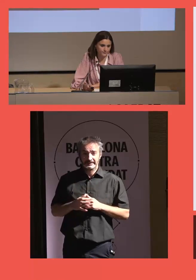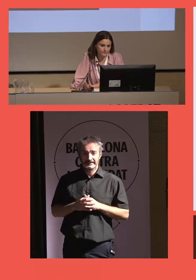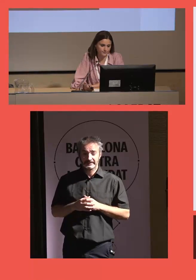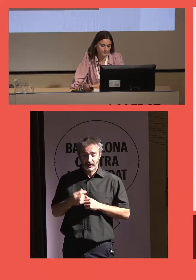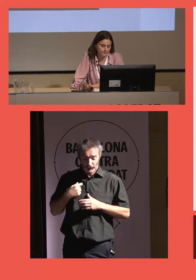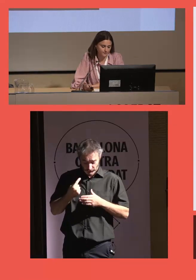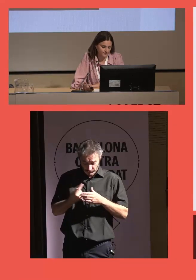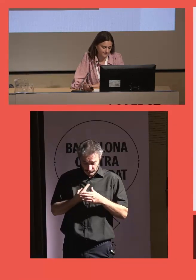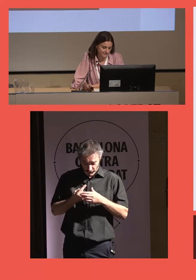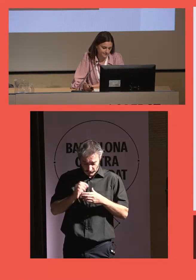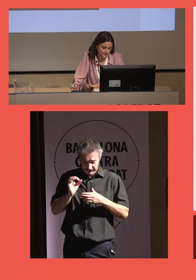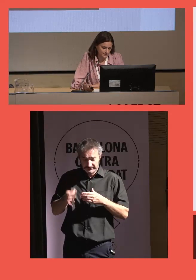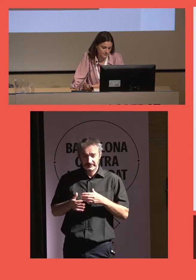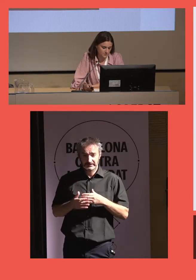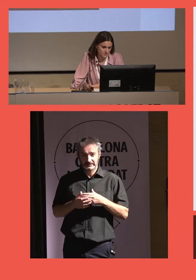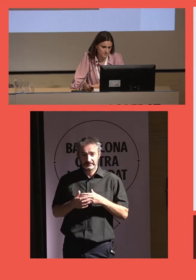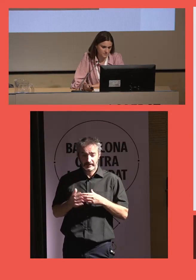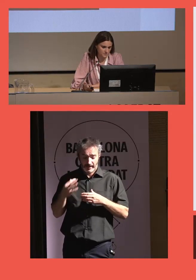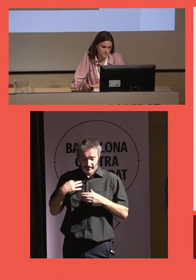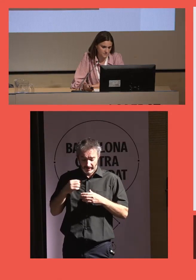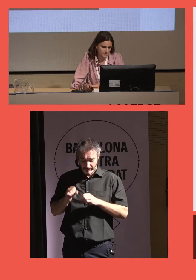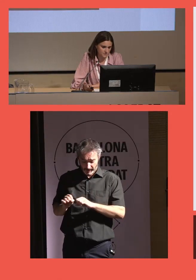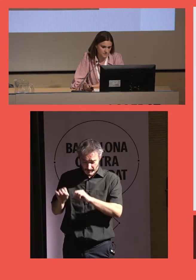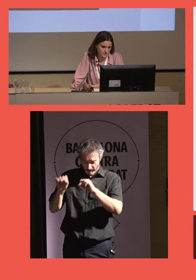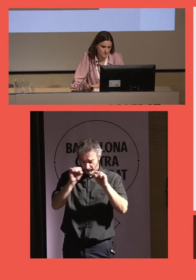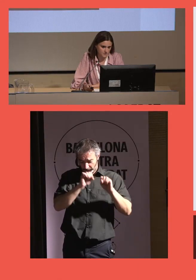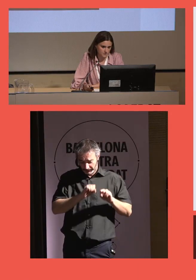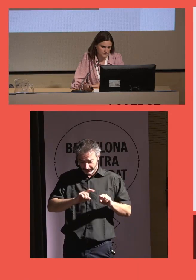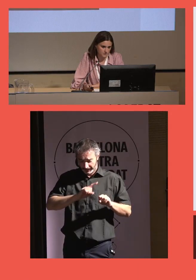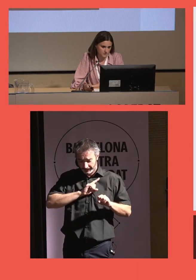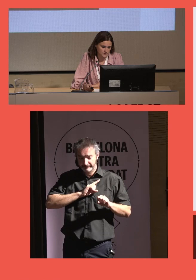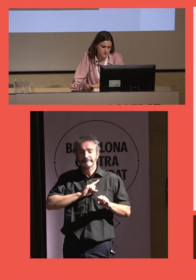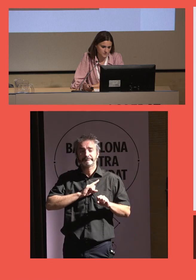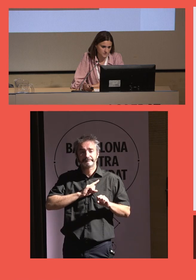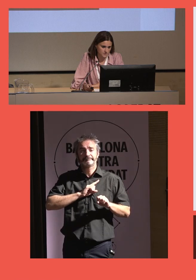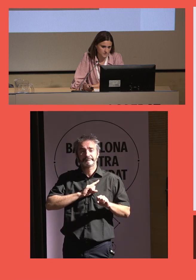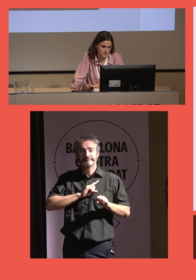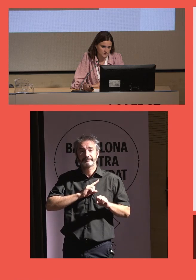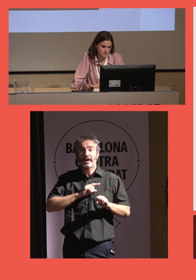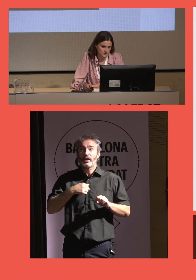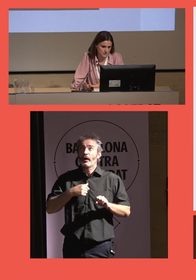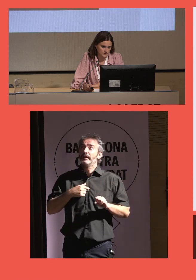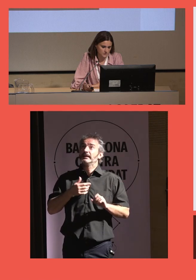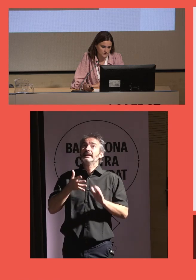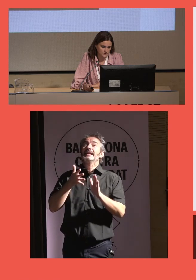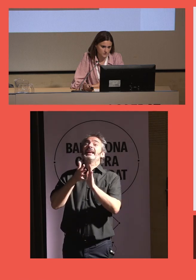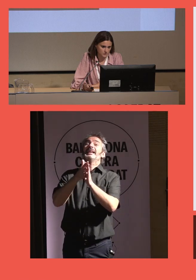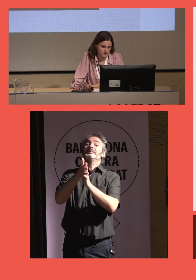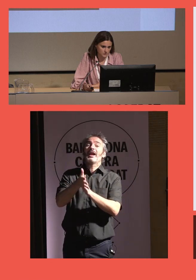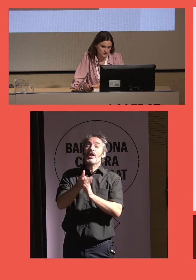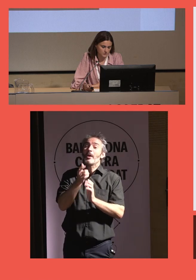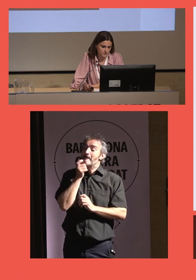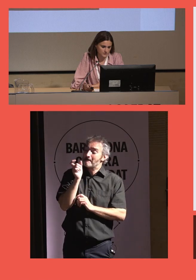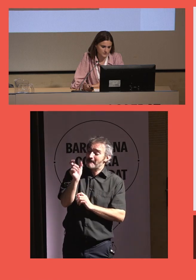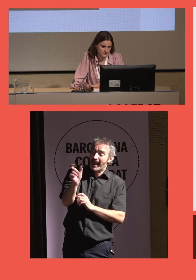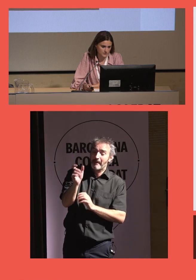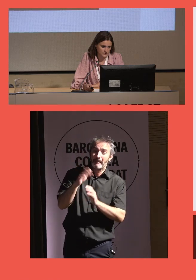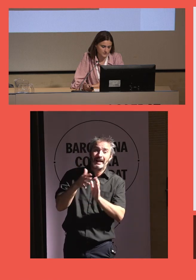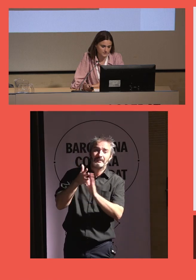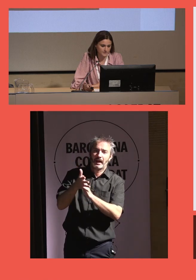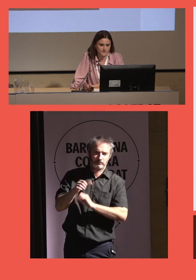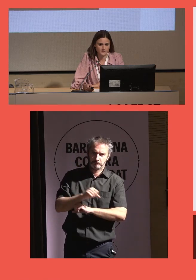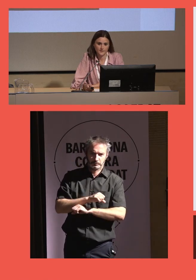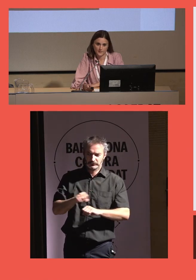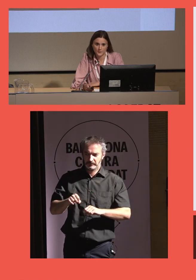solo tienes que estar si quieres proteger y protegerte. Y eso es una definición que no encontraré nunca en palabra para decir.